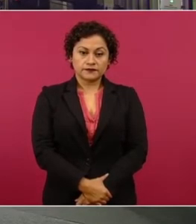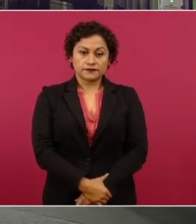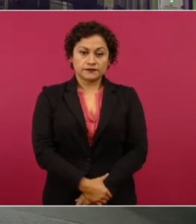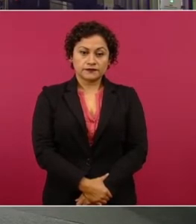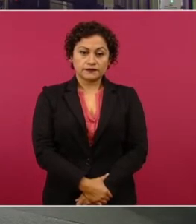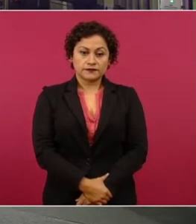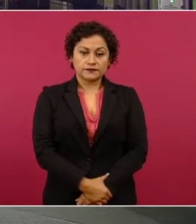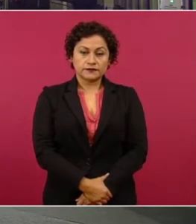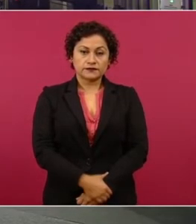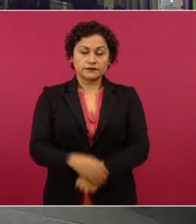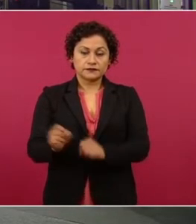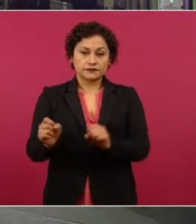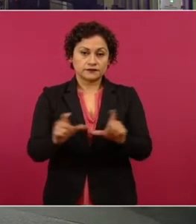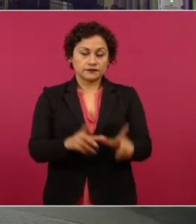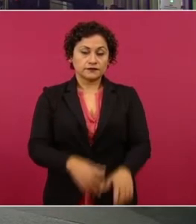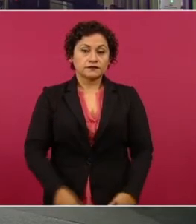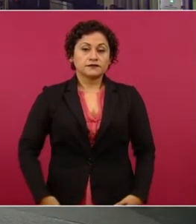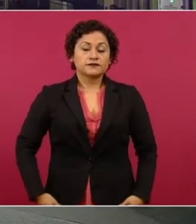La siguiente, por favor.